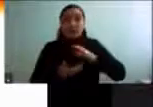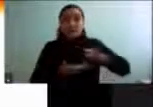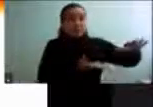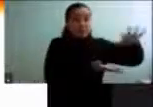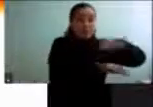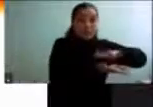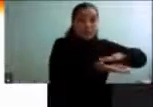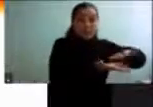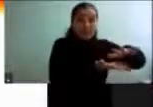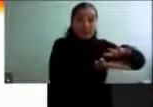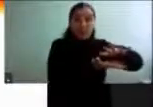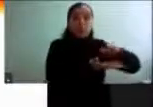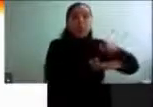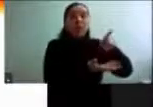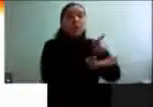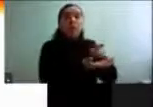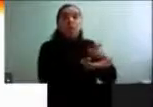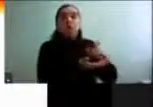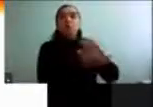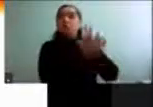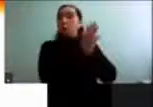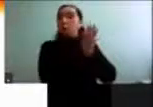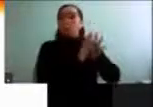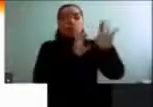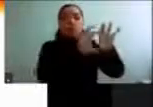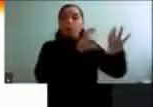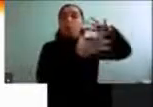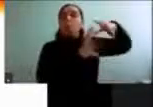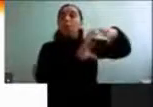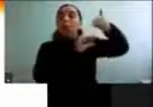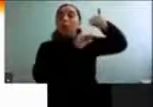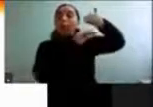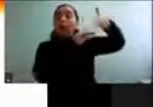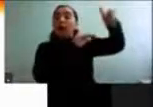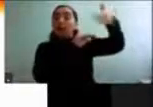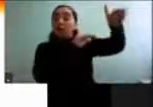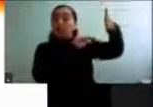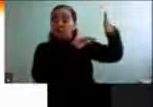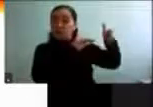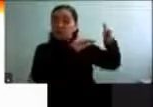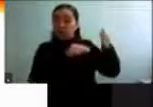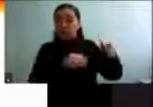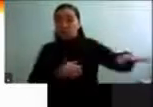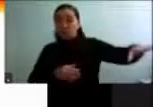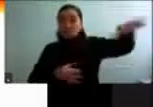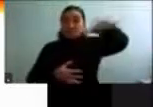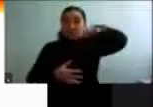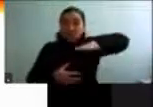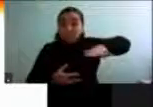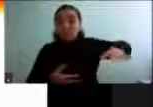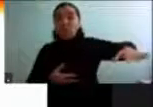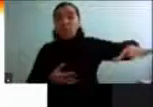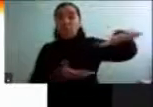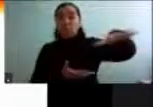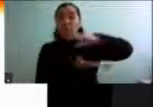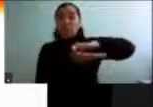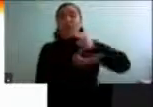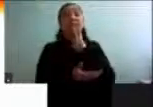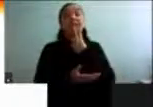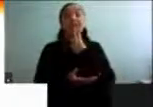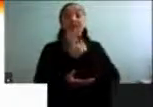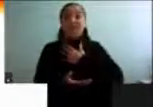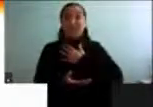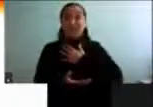comprendería todos los factores del mundo exterior, que forman el contexto de vida de una persona.